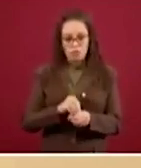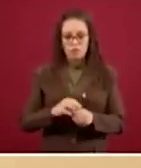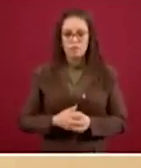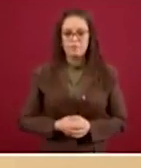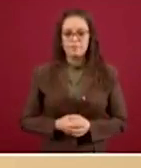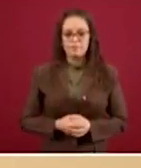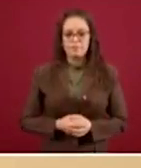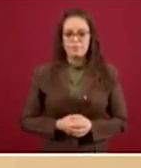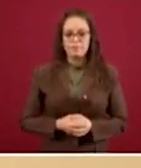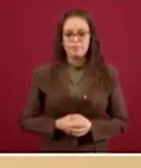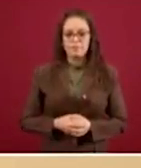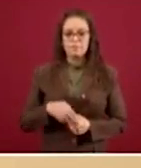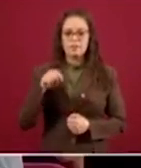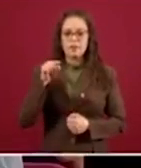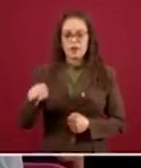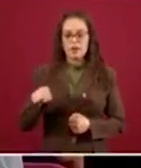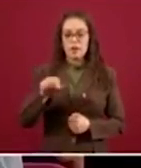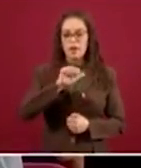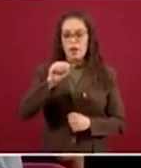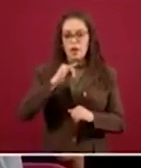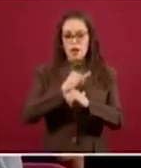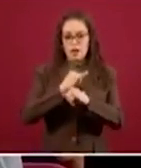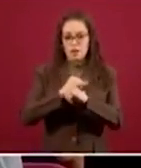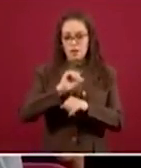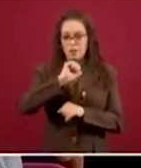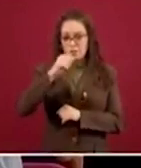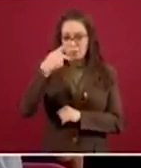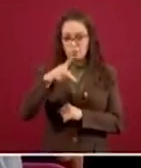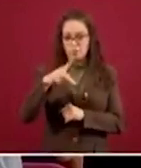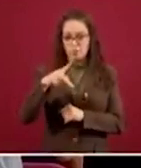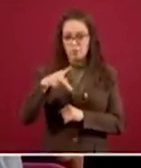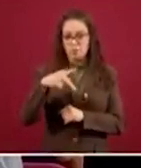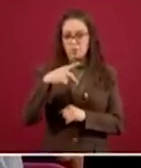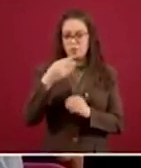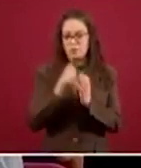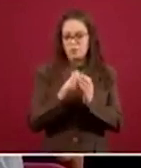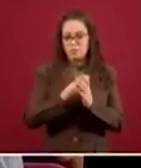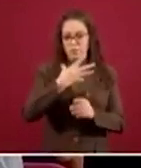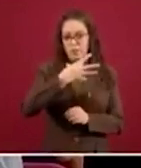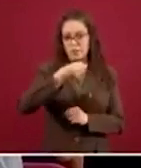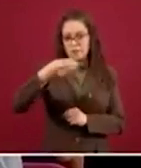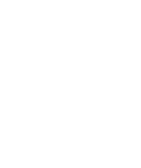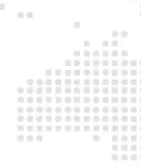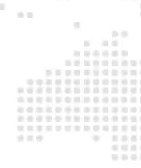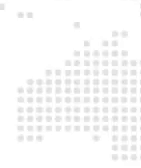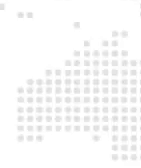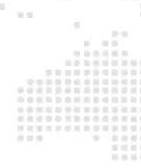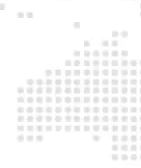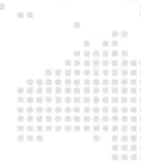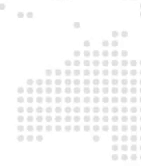página de la Dirección General de Epidemiología para que puedan tener ambos datos, ambas perspectivas.